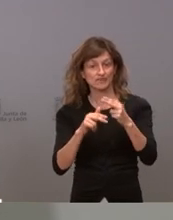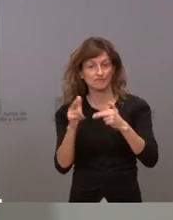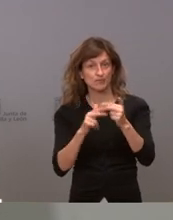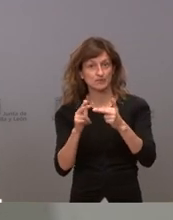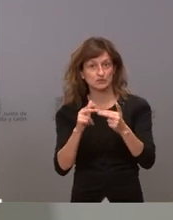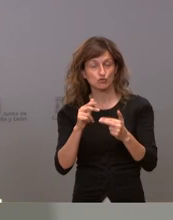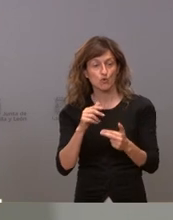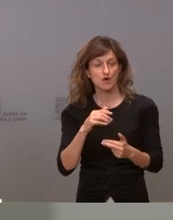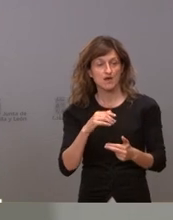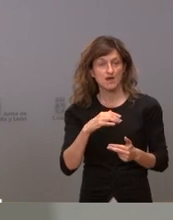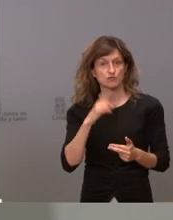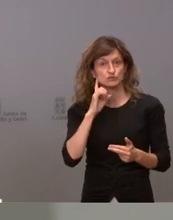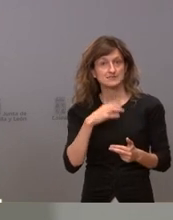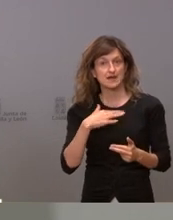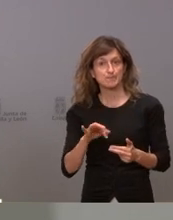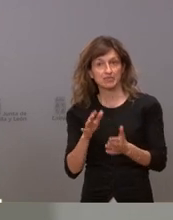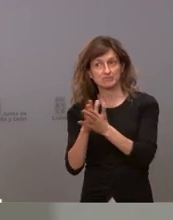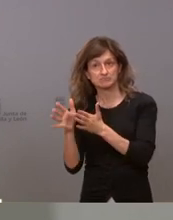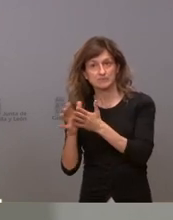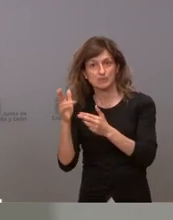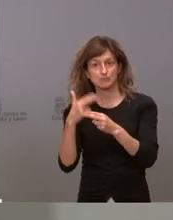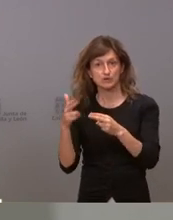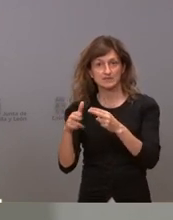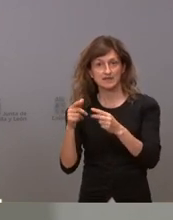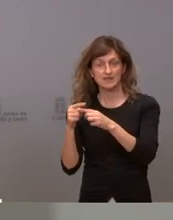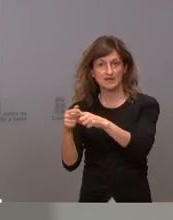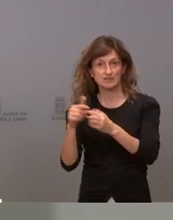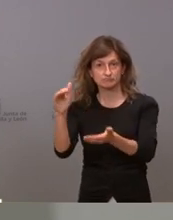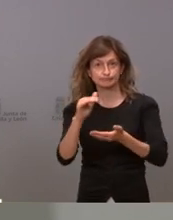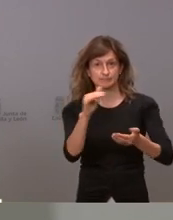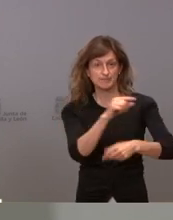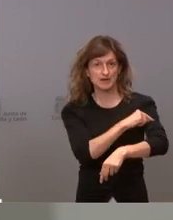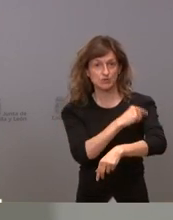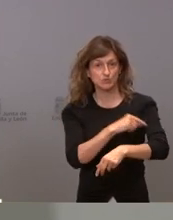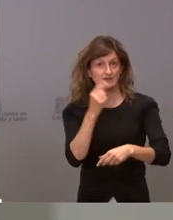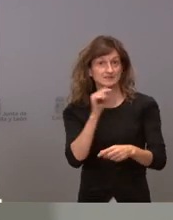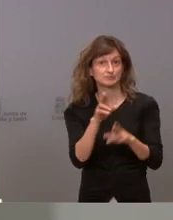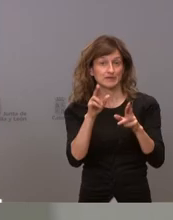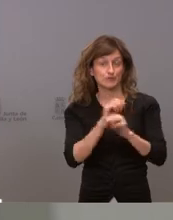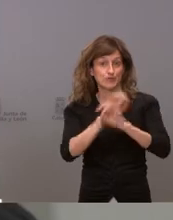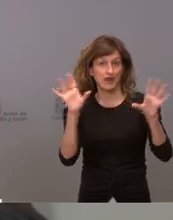de explicarle la política de reparto de vacunas espero que hoy me haya quedado claro